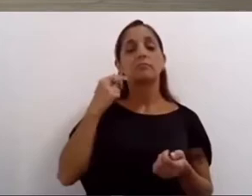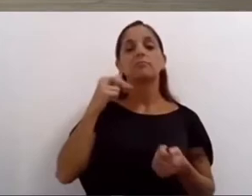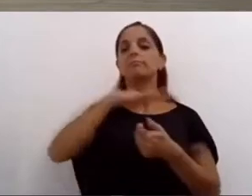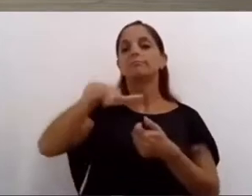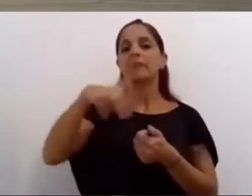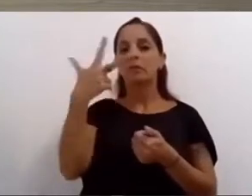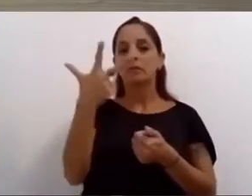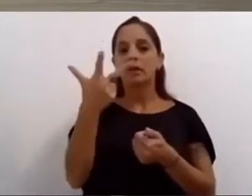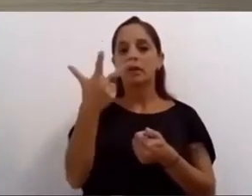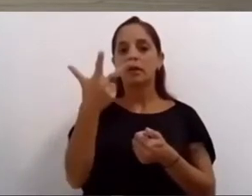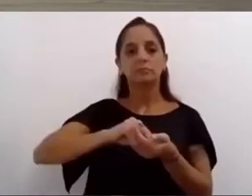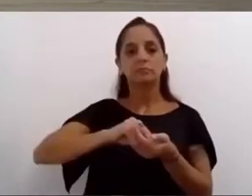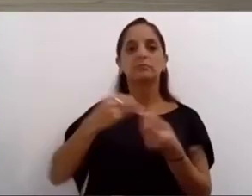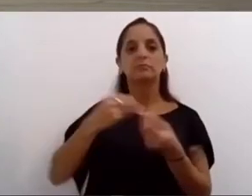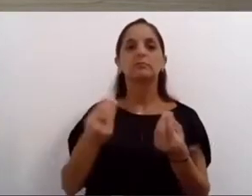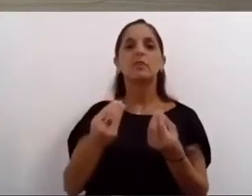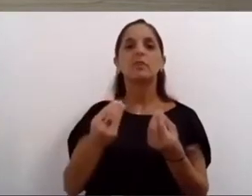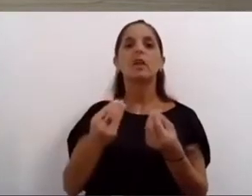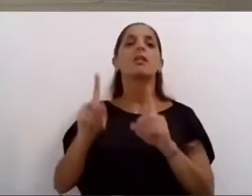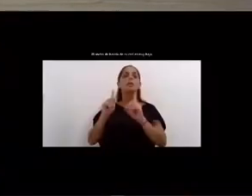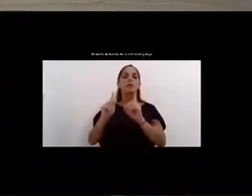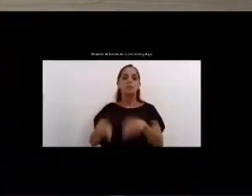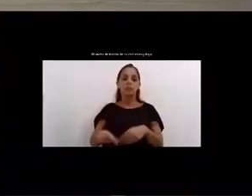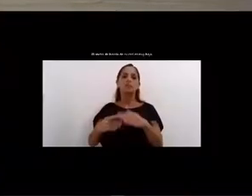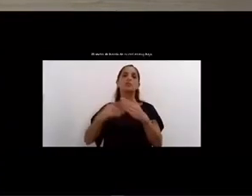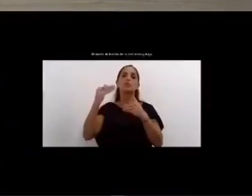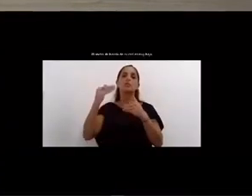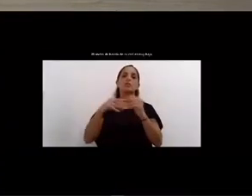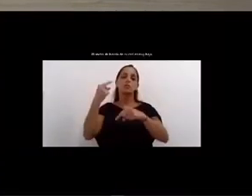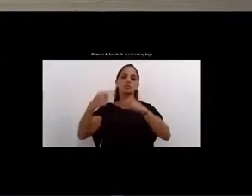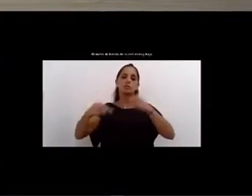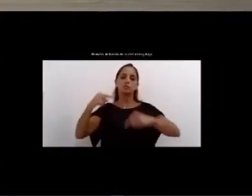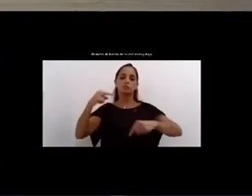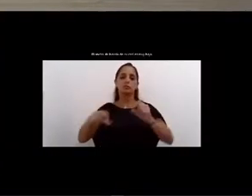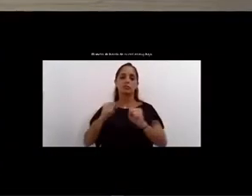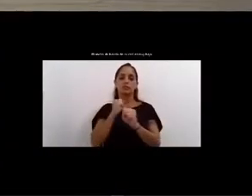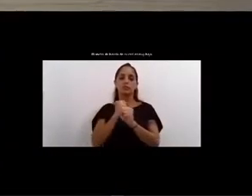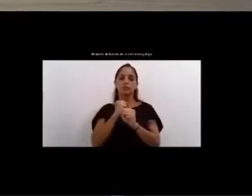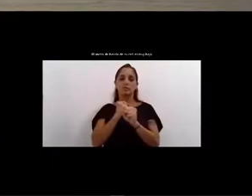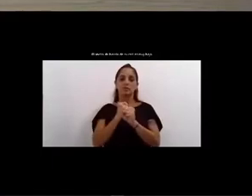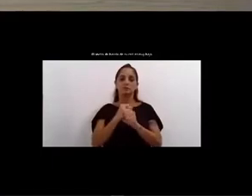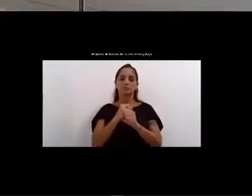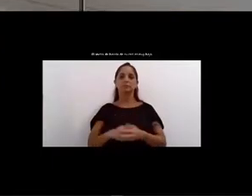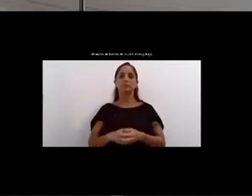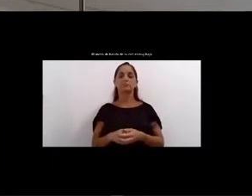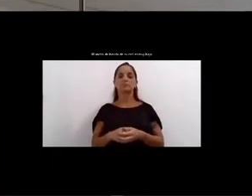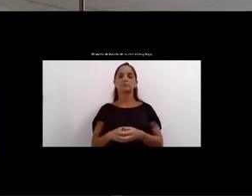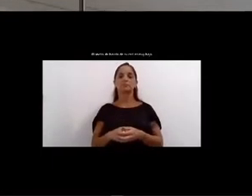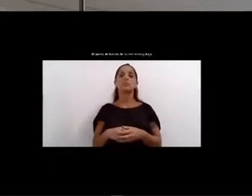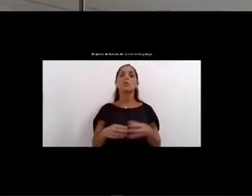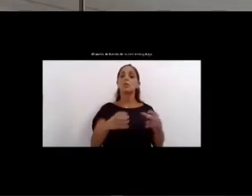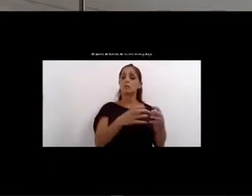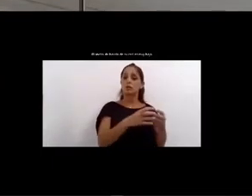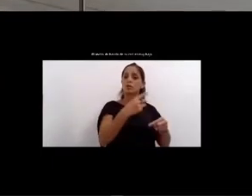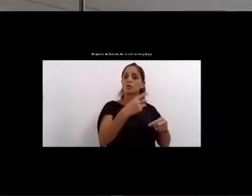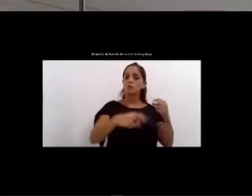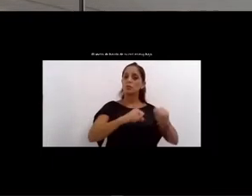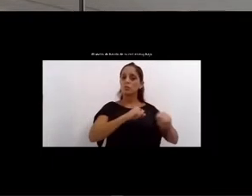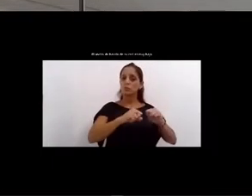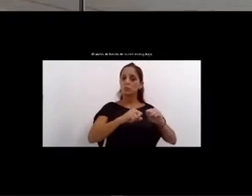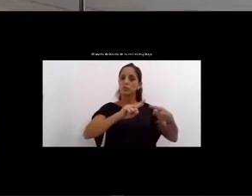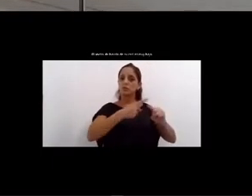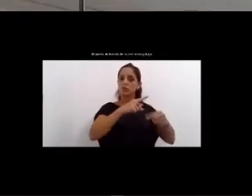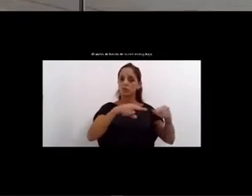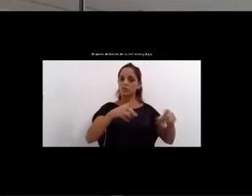venimos trabajando en colaboración con organizaciones referentes en esos barrios como el movimiento Evite y Ciudad Futura en relación a la misma ley de RENAVAP